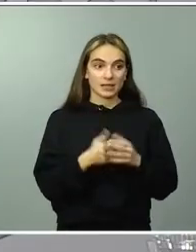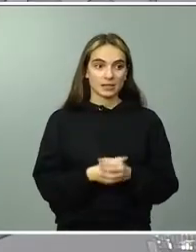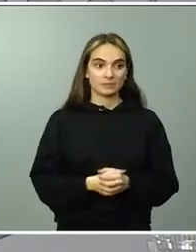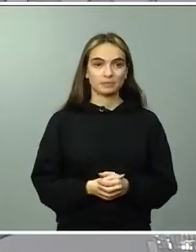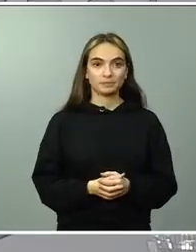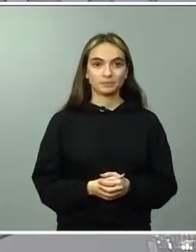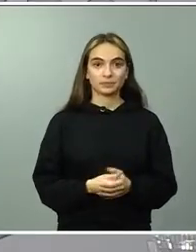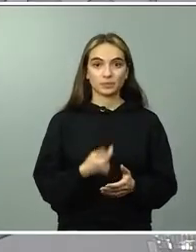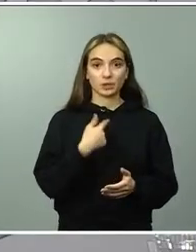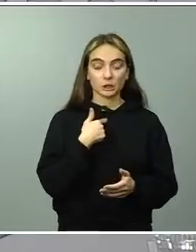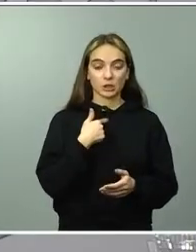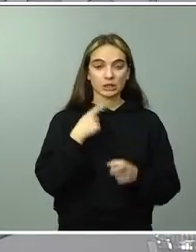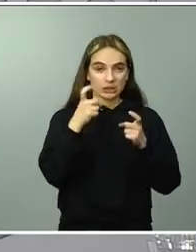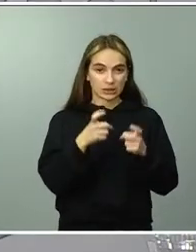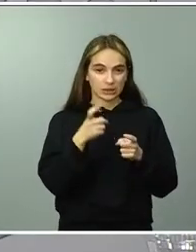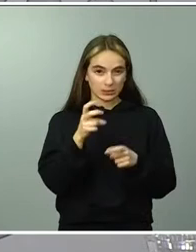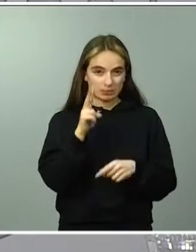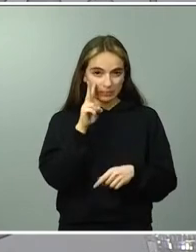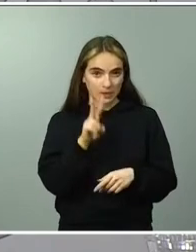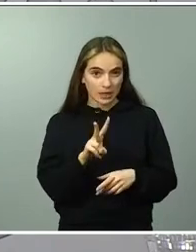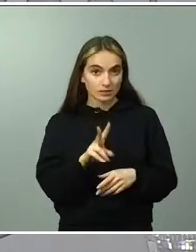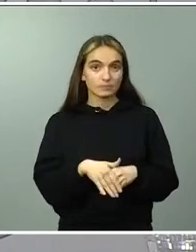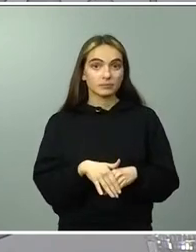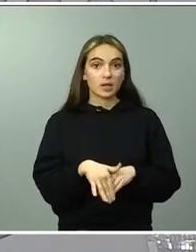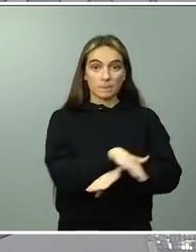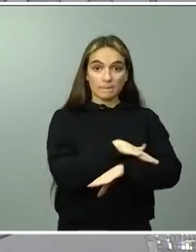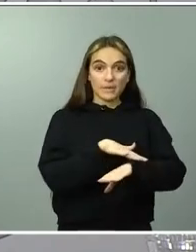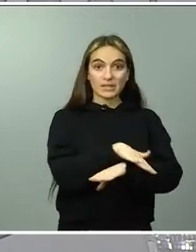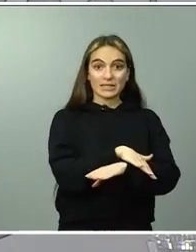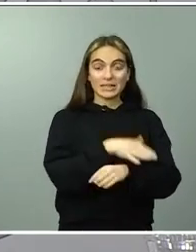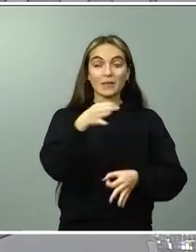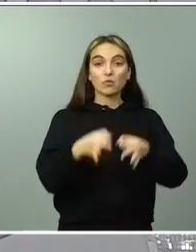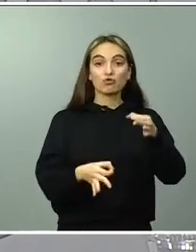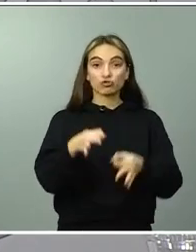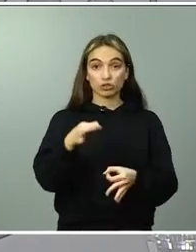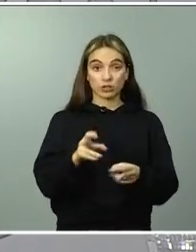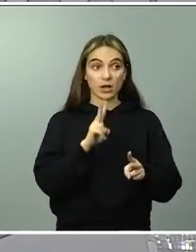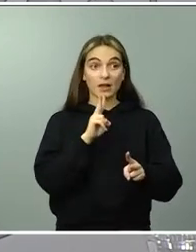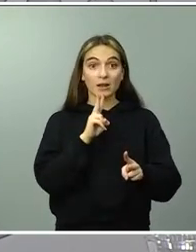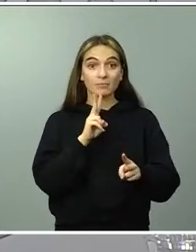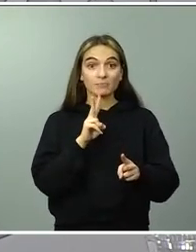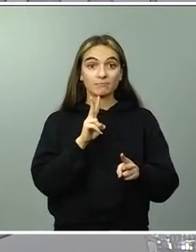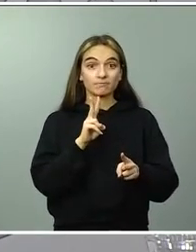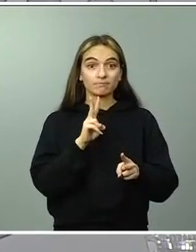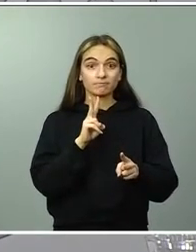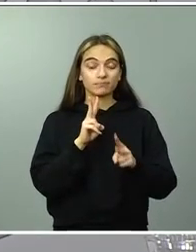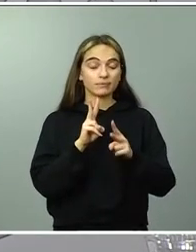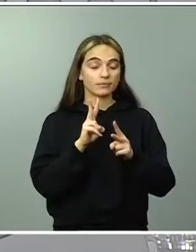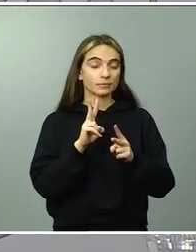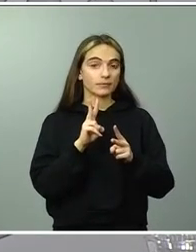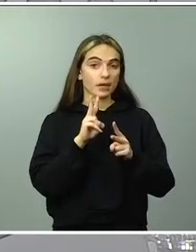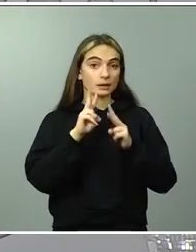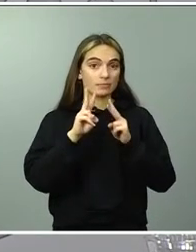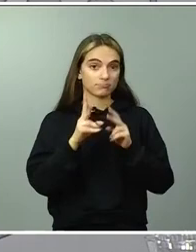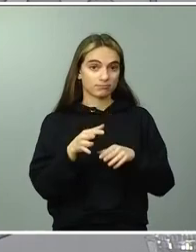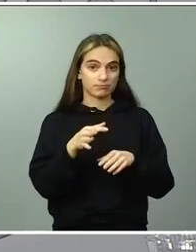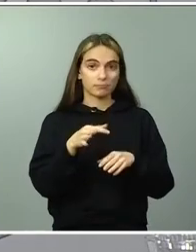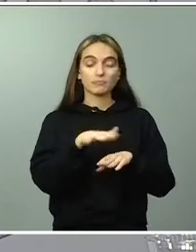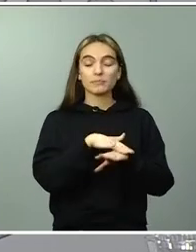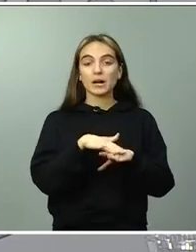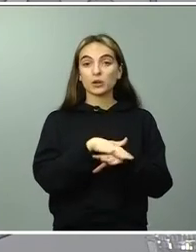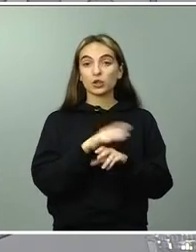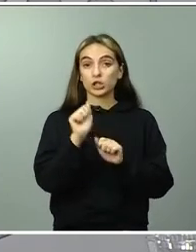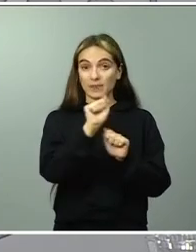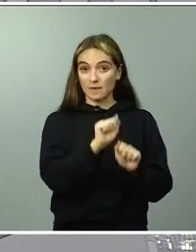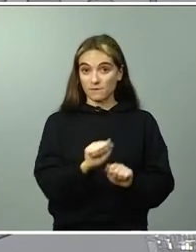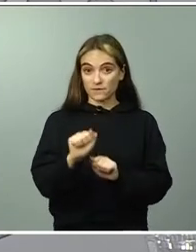la ministra de justicia les ha dado respuesta sobre perdón de defensa les ha dado respuesta sobre esa sobre esa cuestión